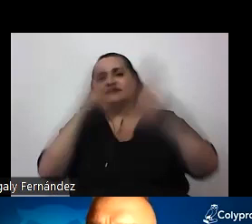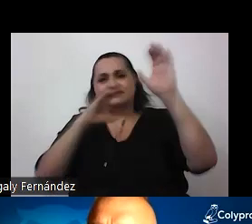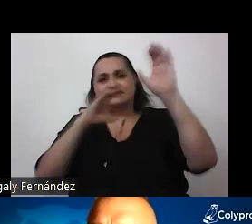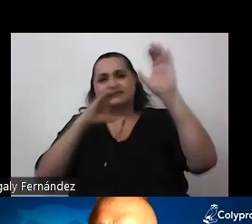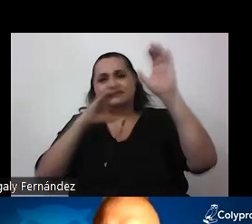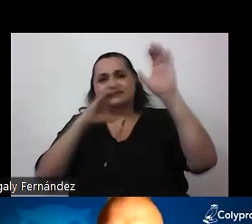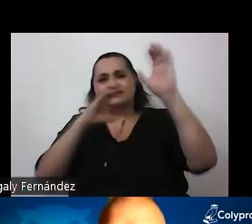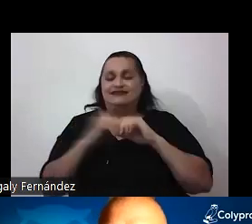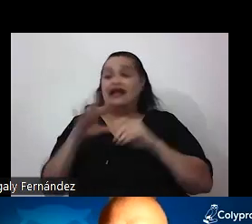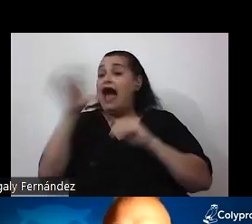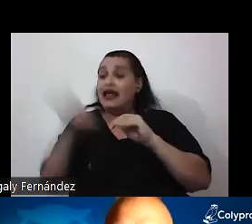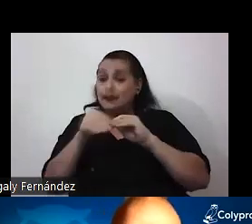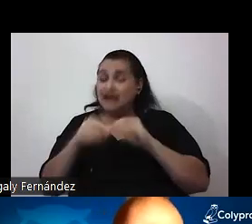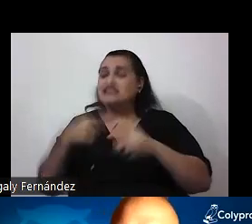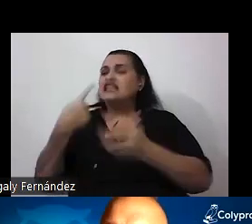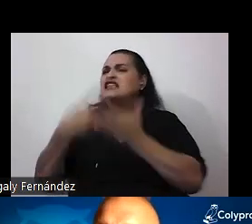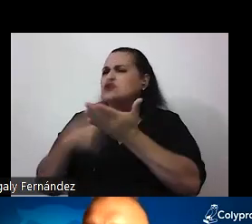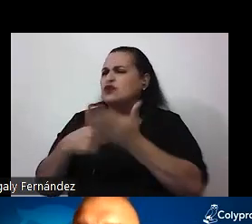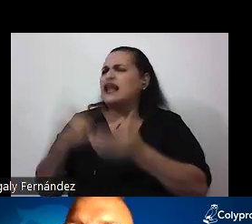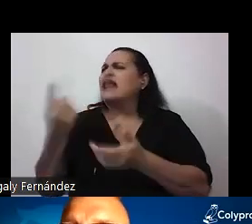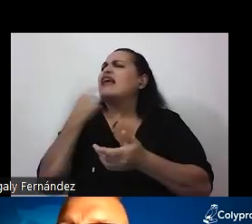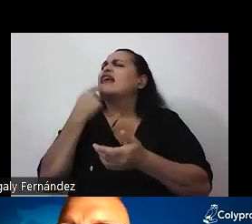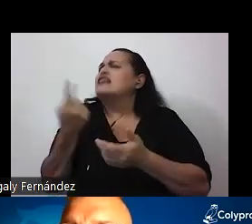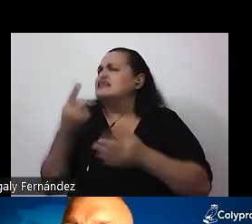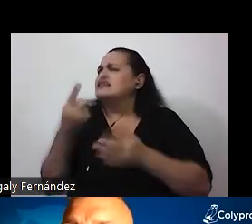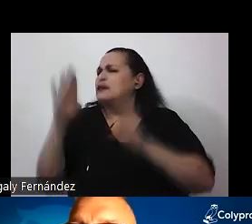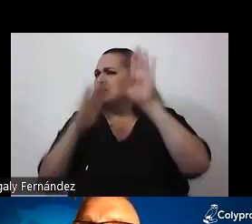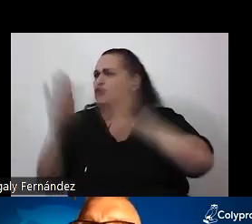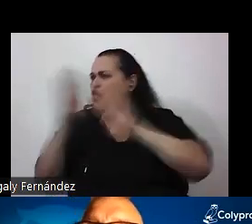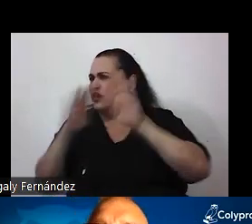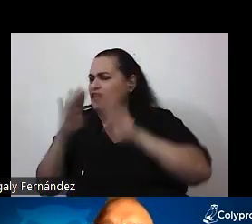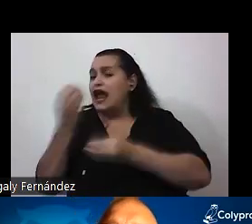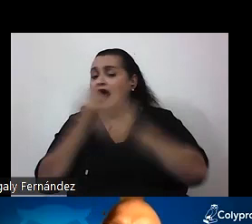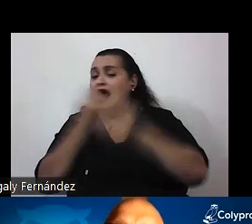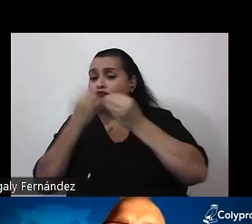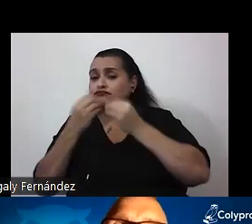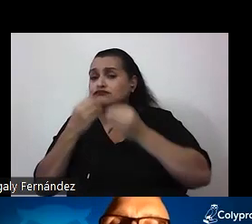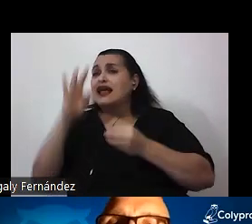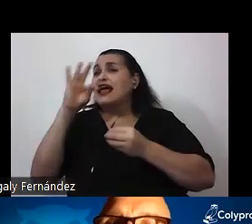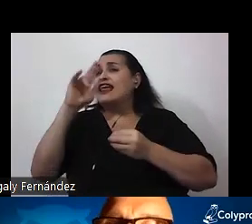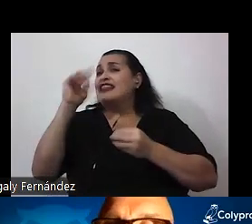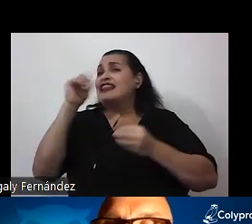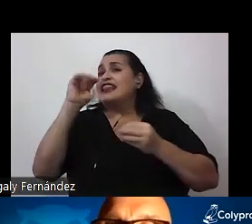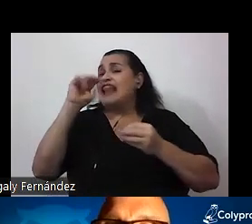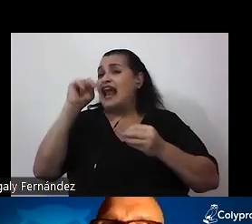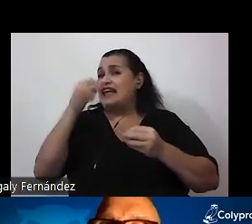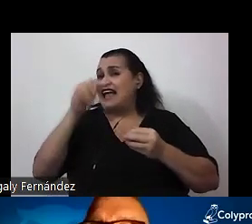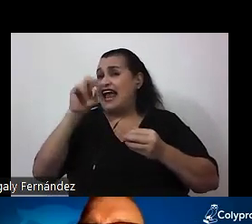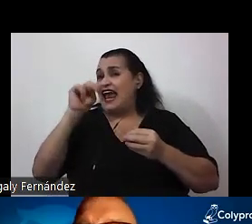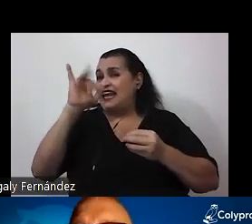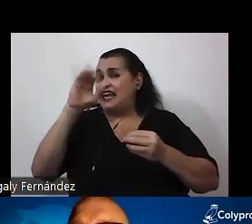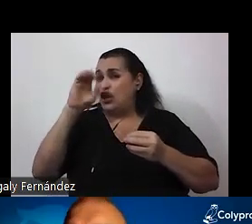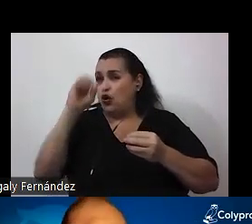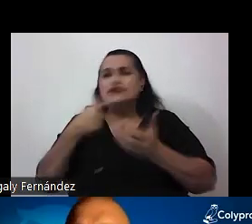además de discutir qué me dice la biología sobre los transgénicos tengo que discutir explícitamente con los estudiantes el